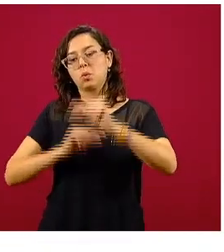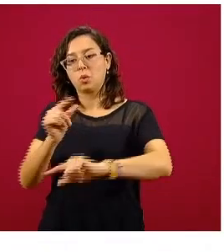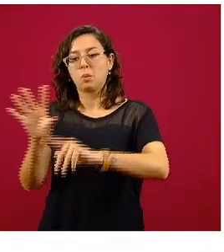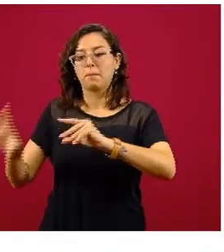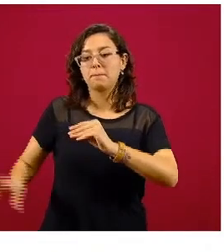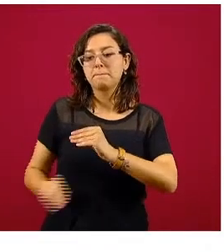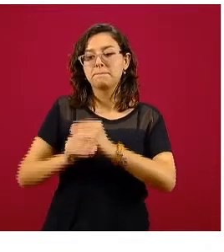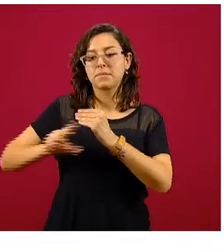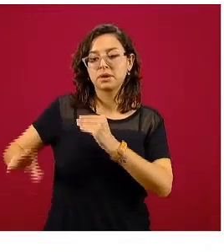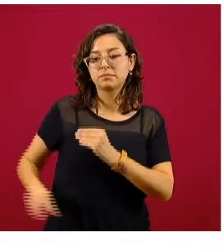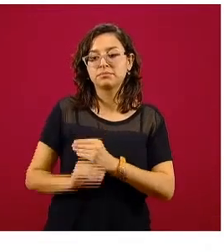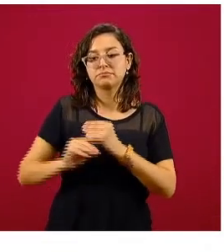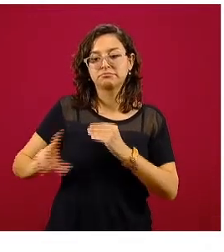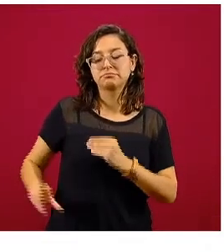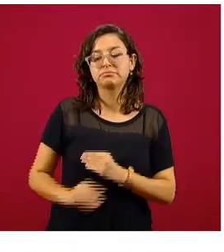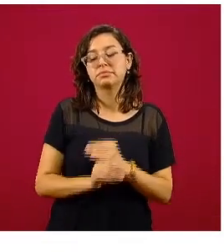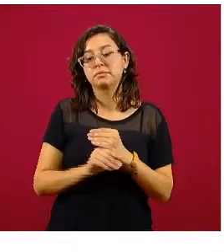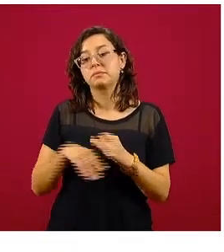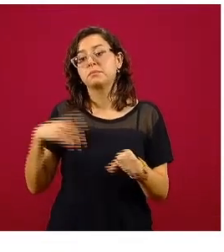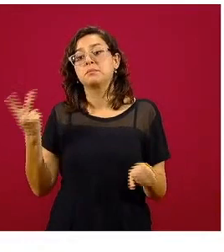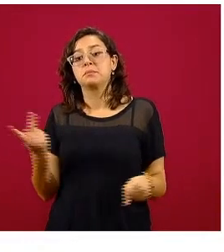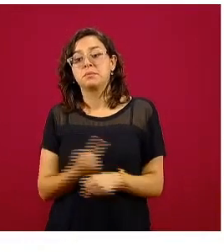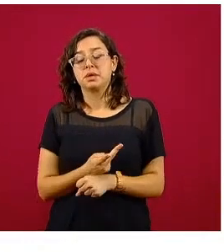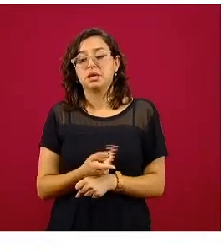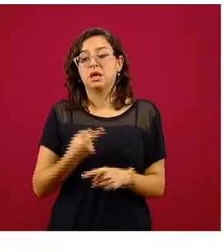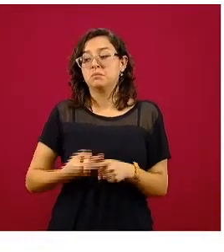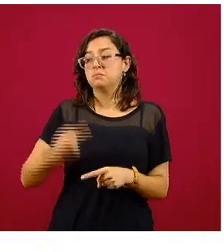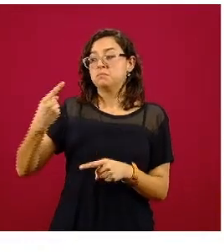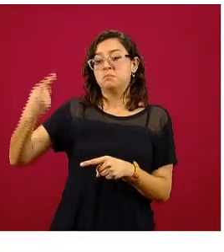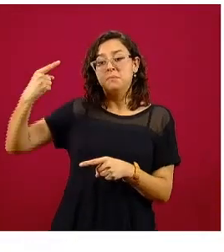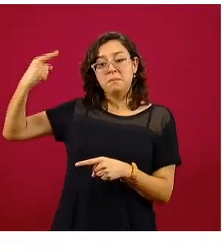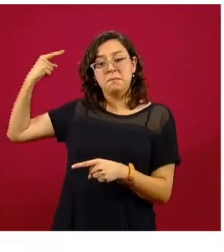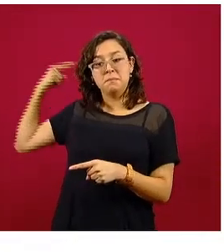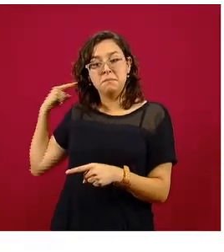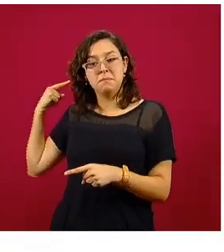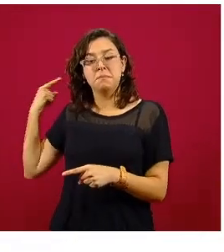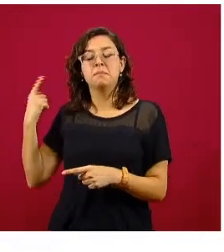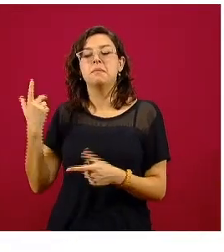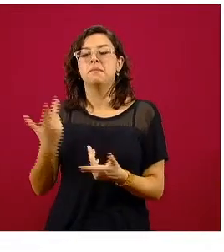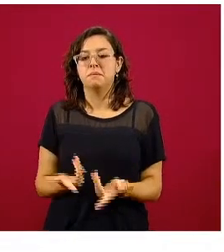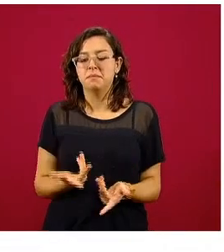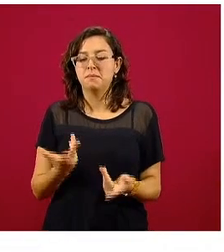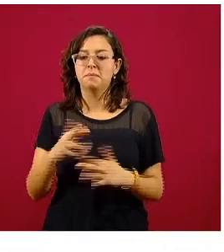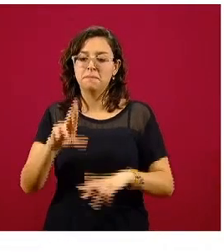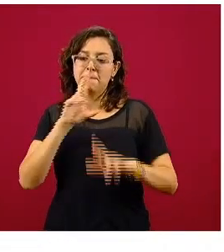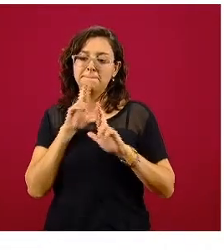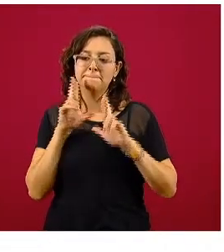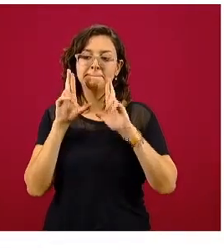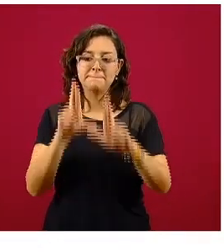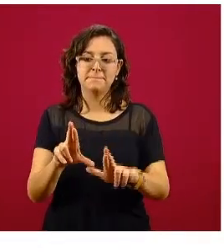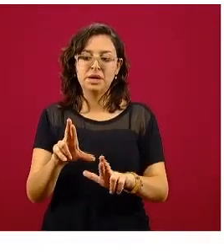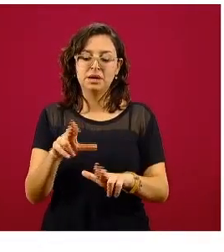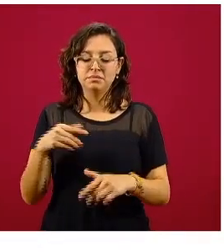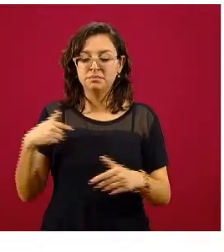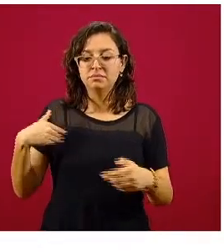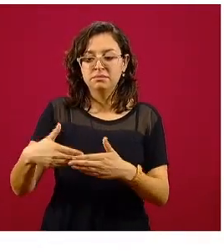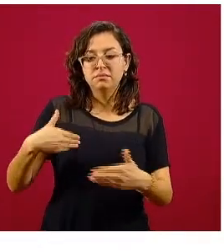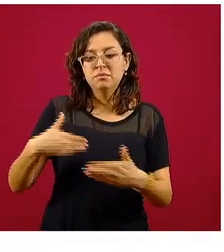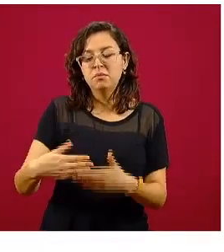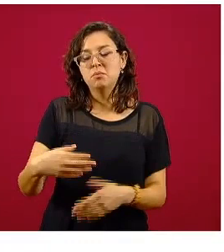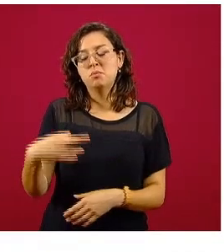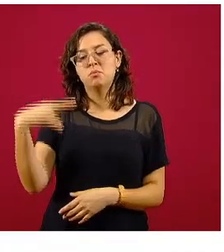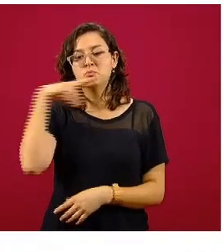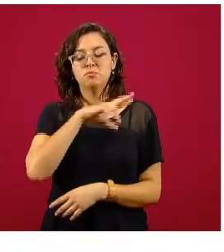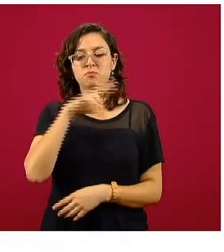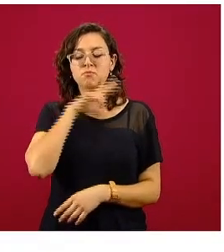tiempo, esperando lógicamente que las que están más atrás en el tiempo serán las que tendremos resultados a la brevedad en los siguientes